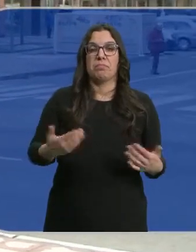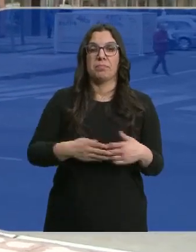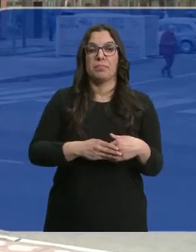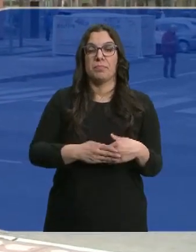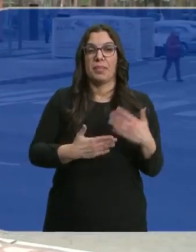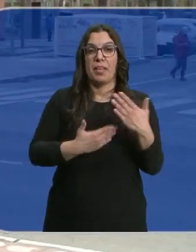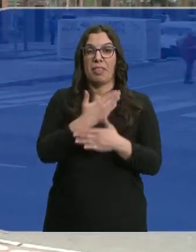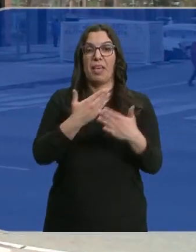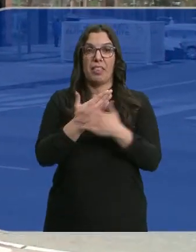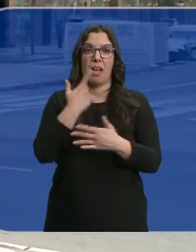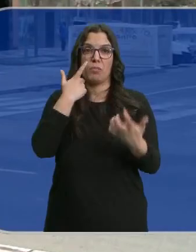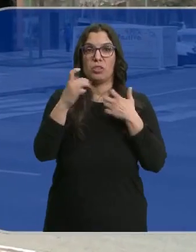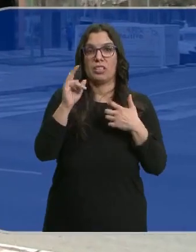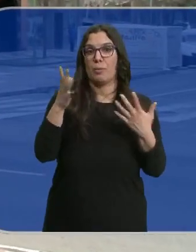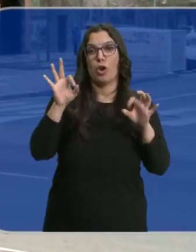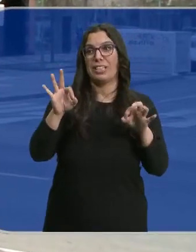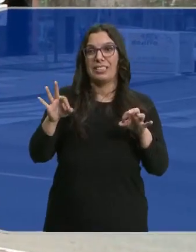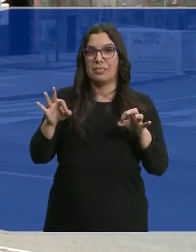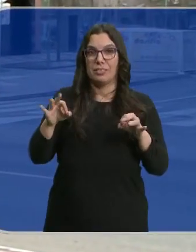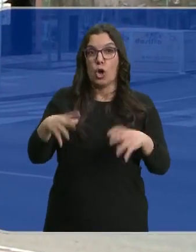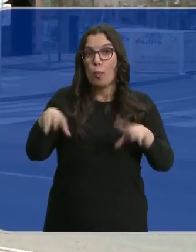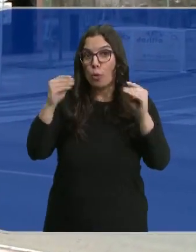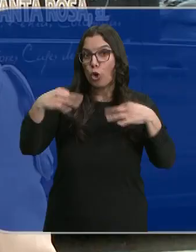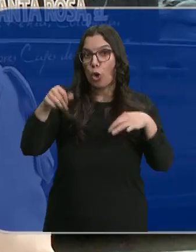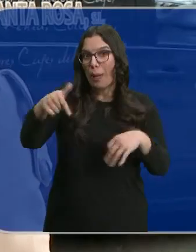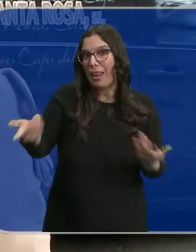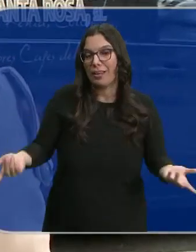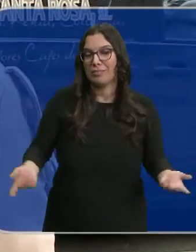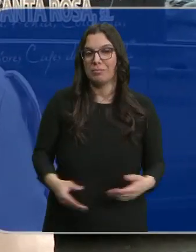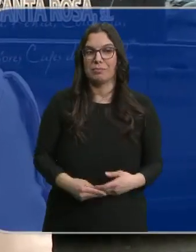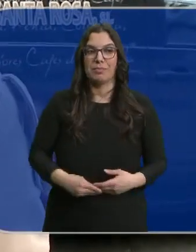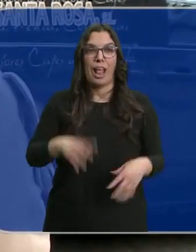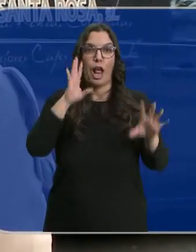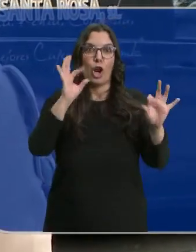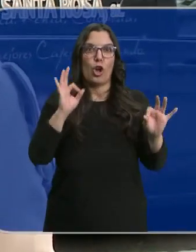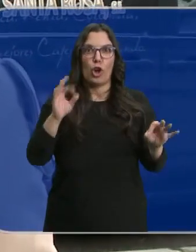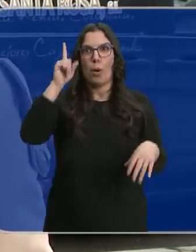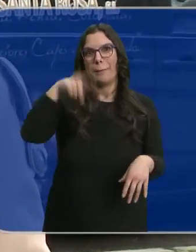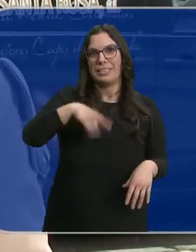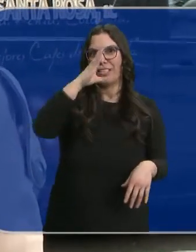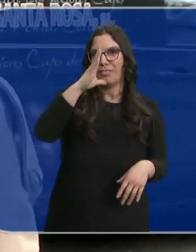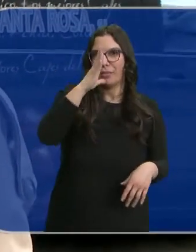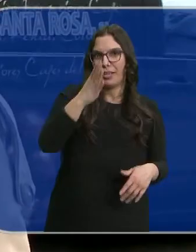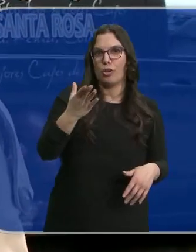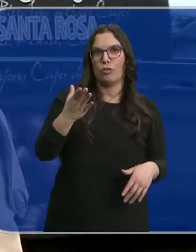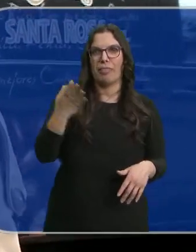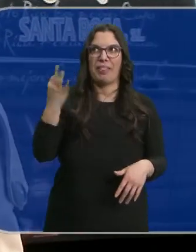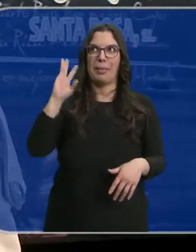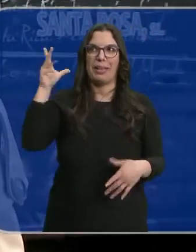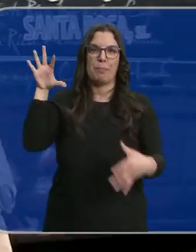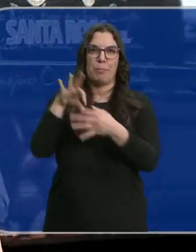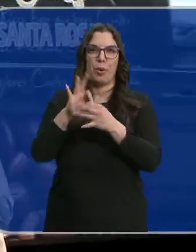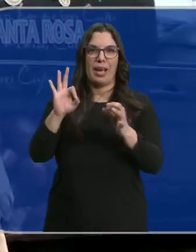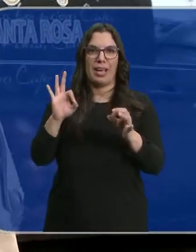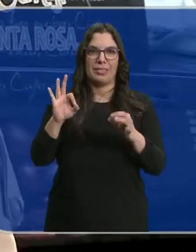se nota un poco más, pero es que esto es Burgos. Esto es lo normal, ¿no? Bueno, es lógico, estamos en febrero y otra cosa no puede hacer.